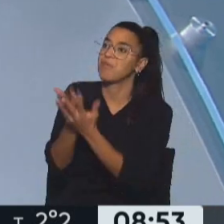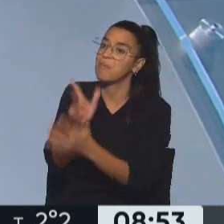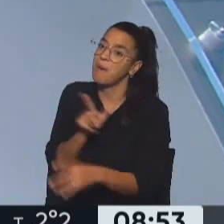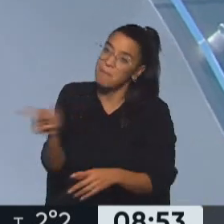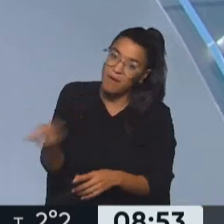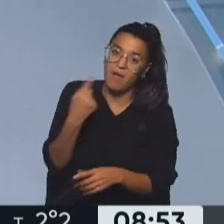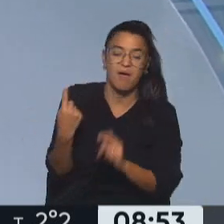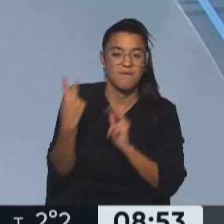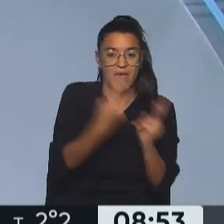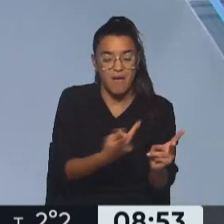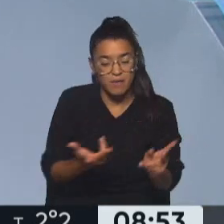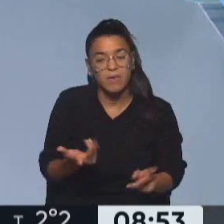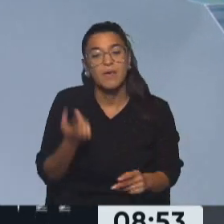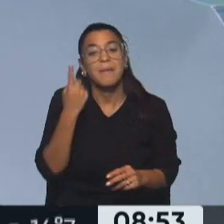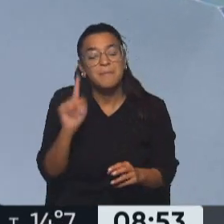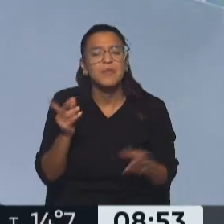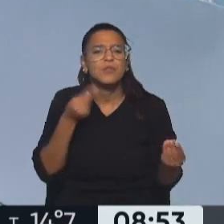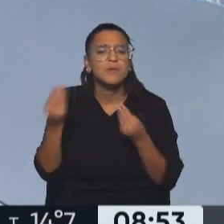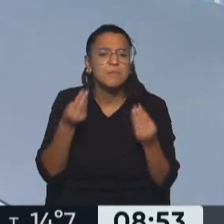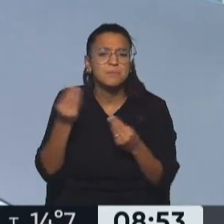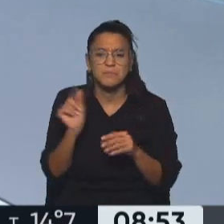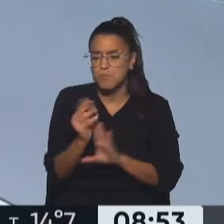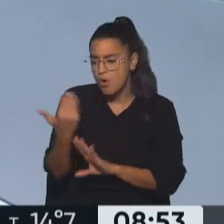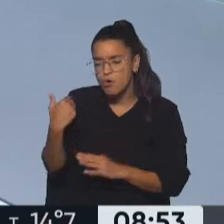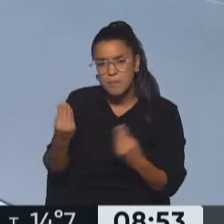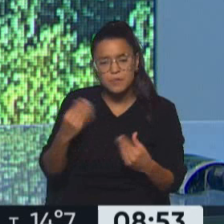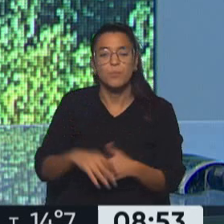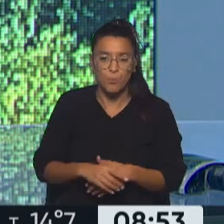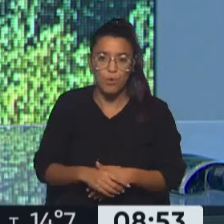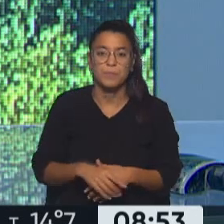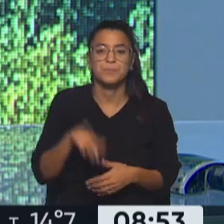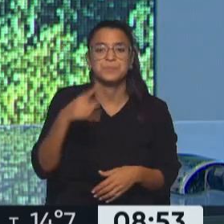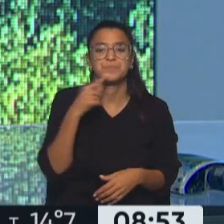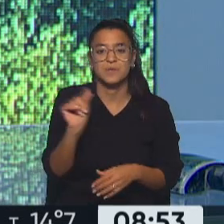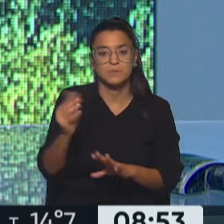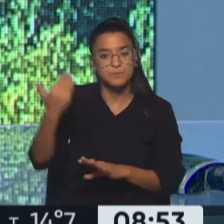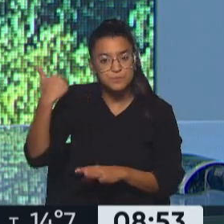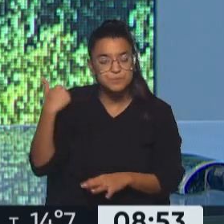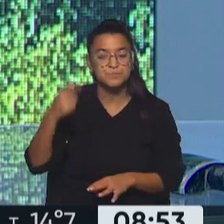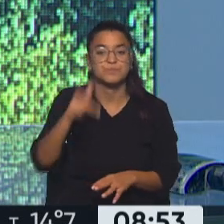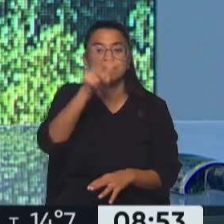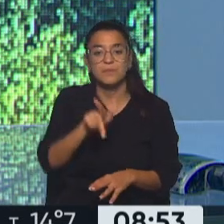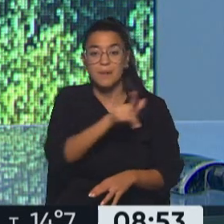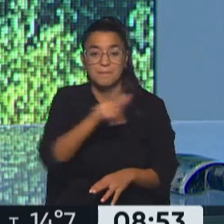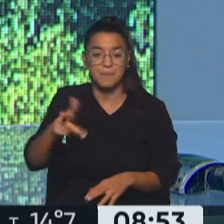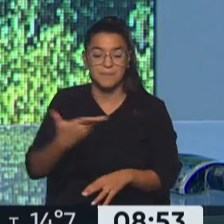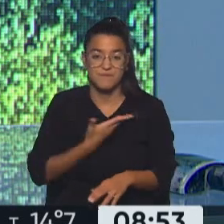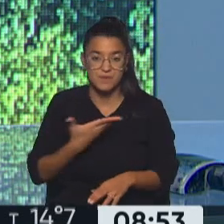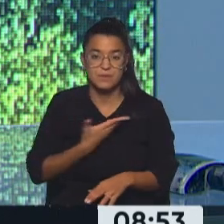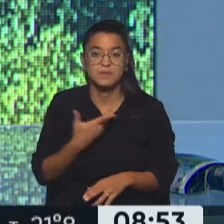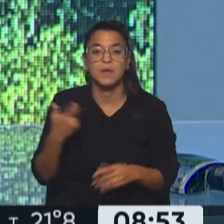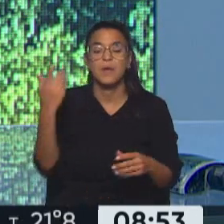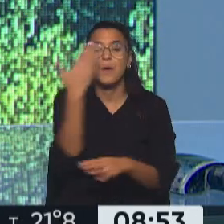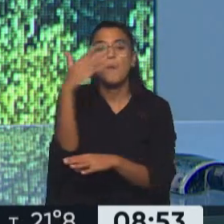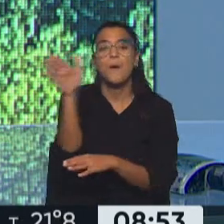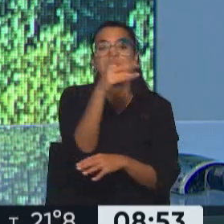sectores. Pero, ¿qué ha hecho en las últimas horas? Bueno, se conoció que en las últimas horas el Papa Francisco besó una